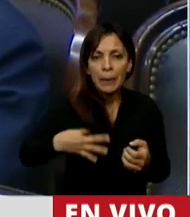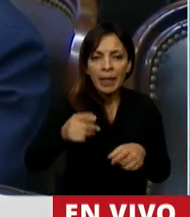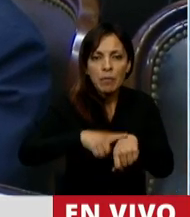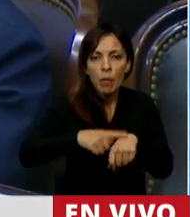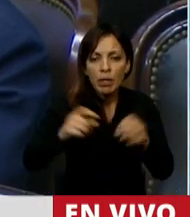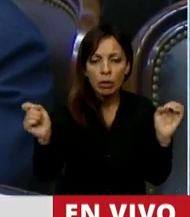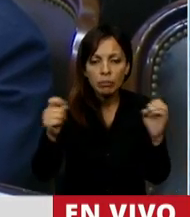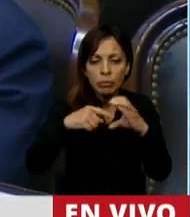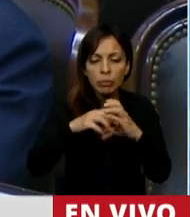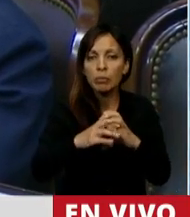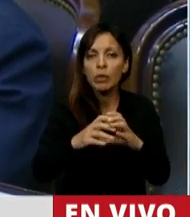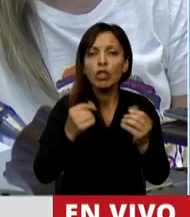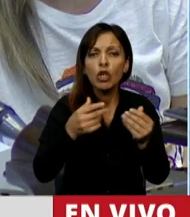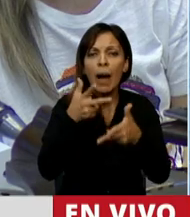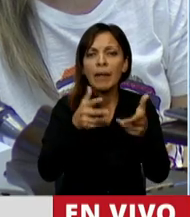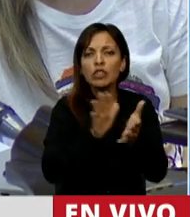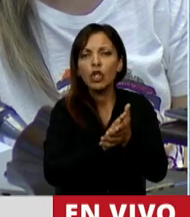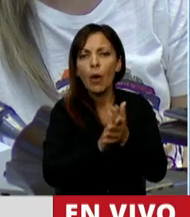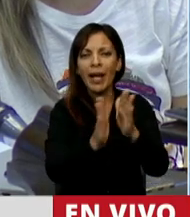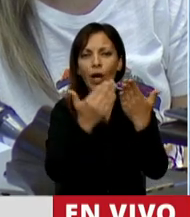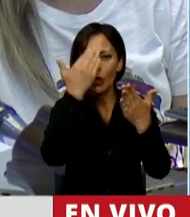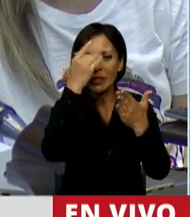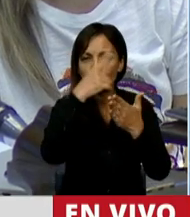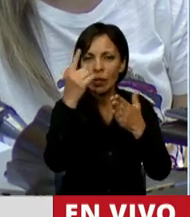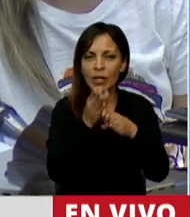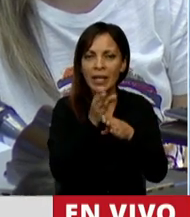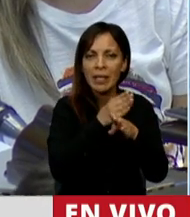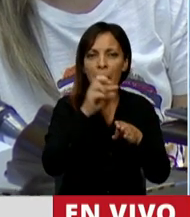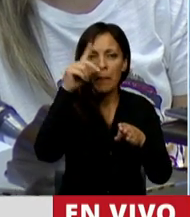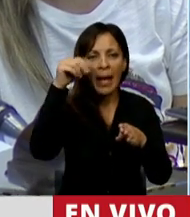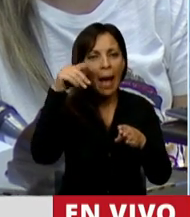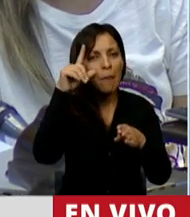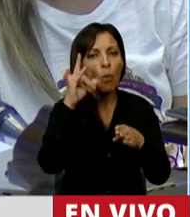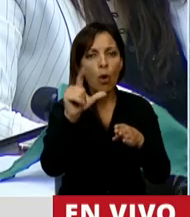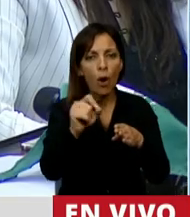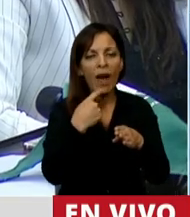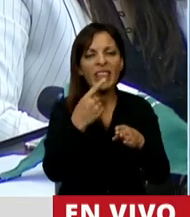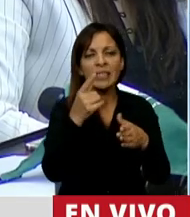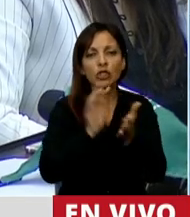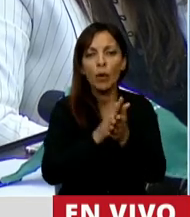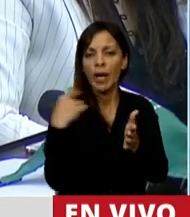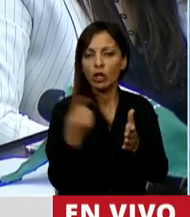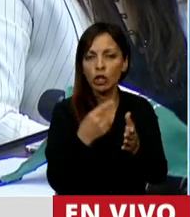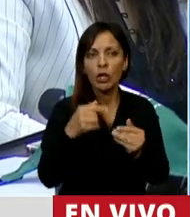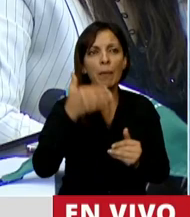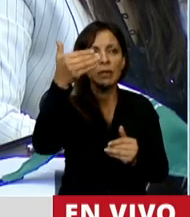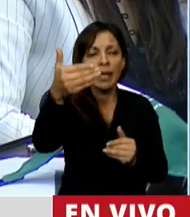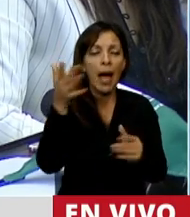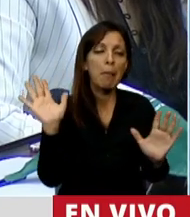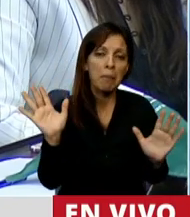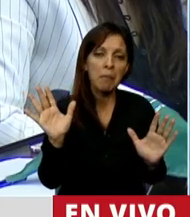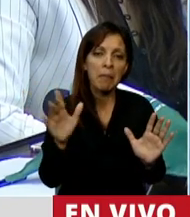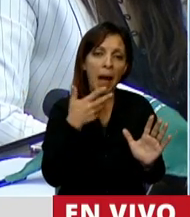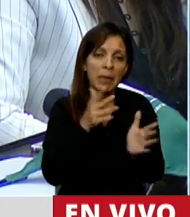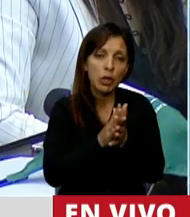del preámbulo que dice para nosotros y nuestra posteridad. Bueno, será alguna posteridad. Señor Presidente,